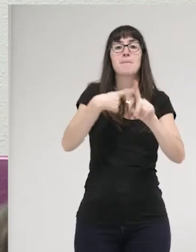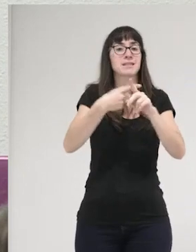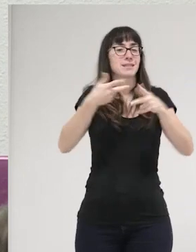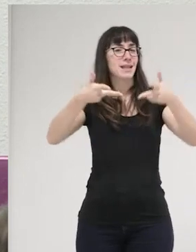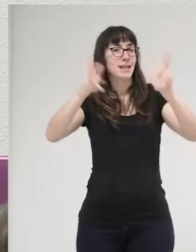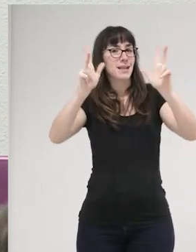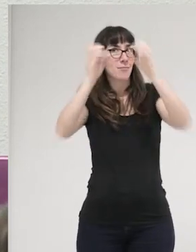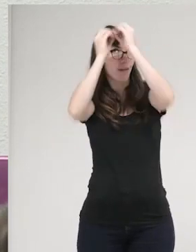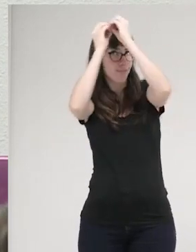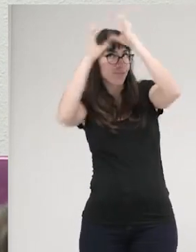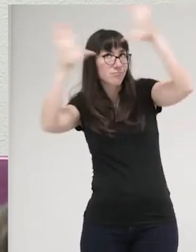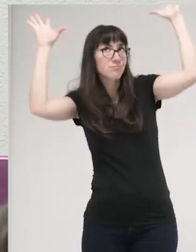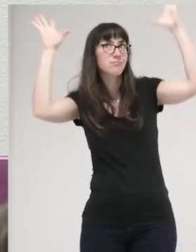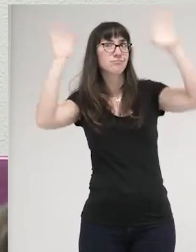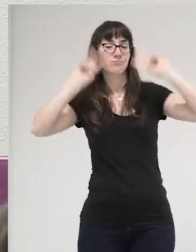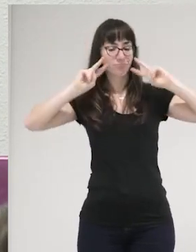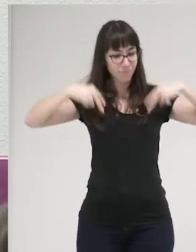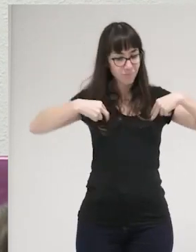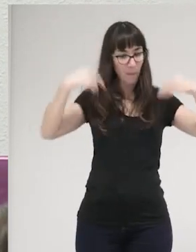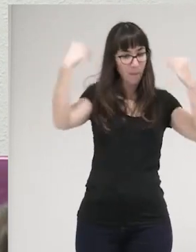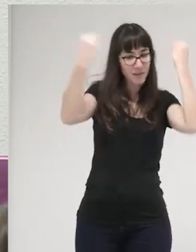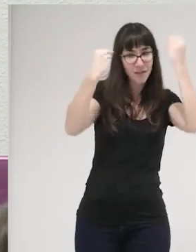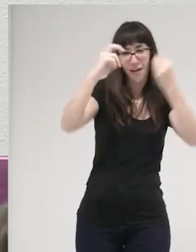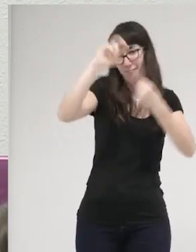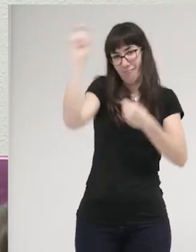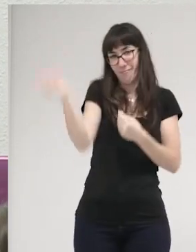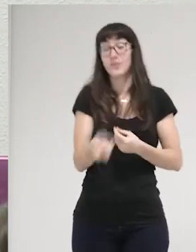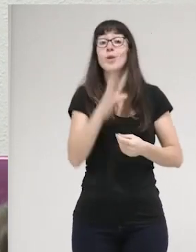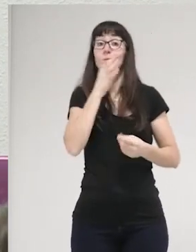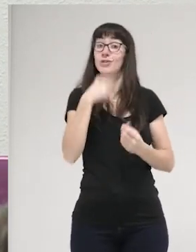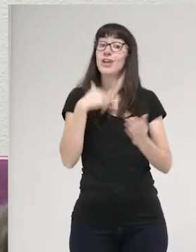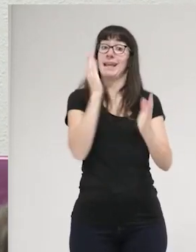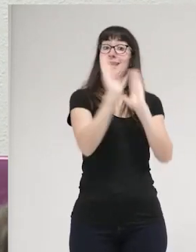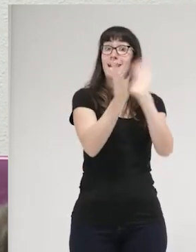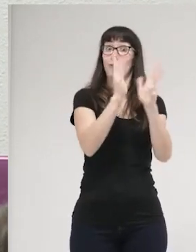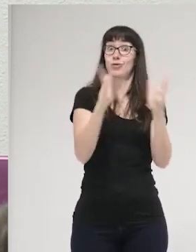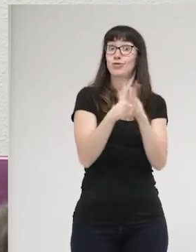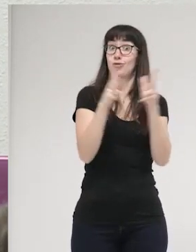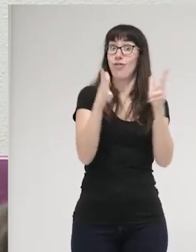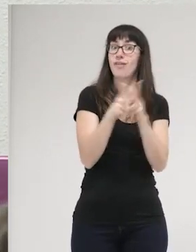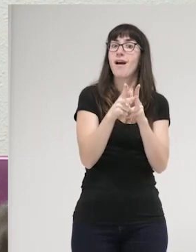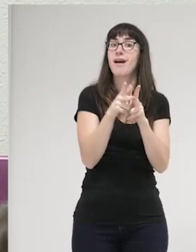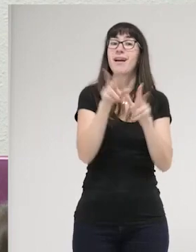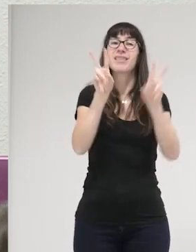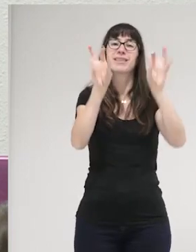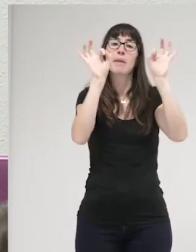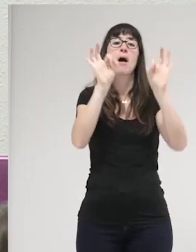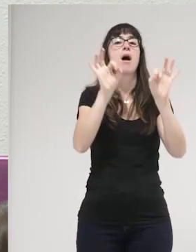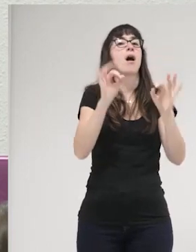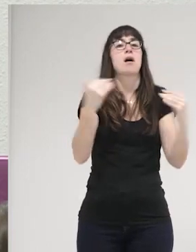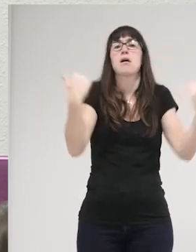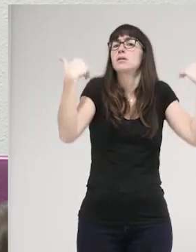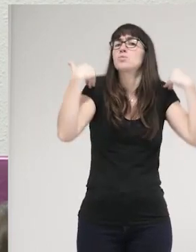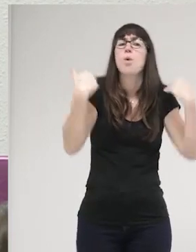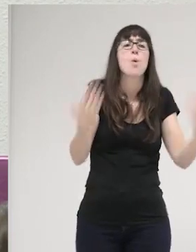el pensarse a una misma etc ¿no? y ahí en la intervención social muchas veces nos hace un flaco favor toda esta idea de la irresponsabilización la